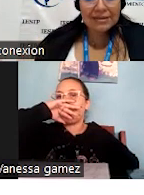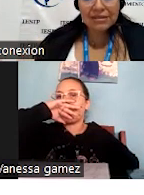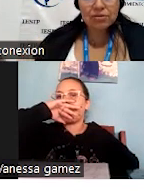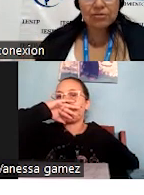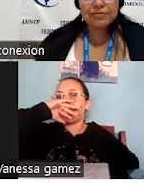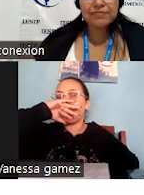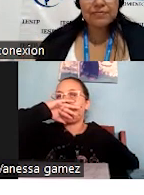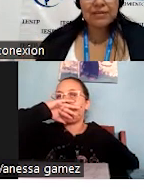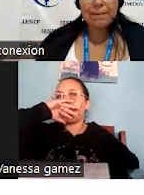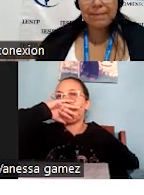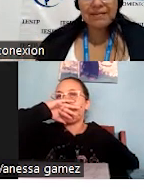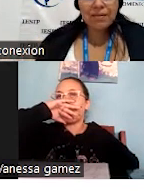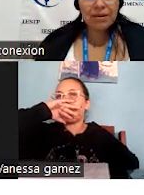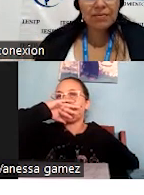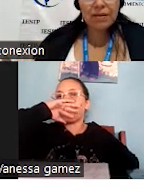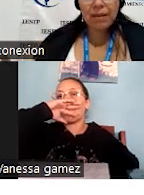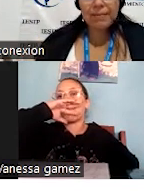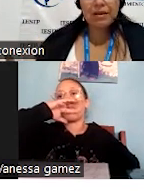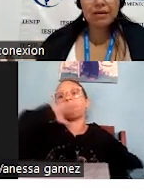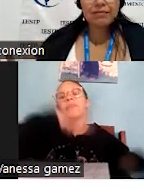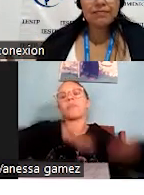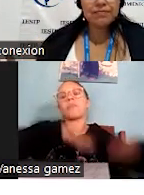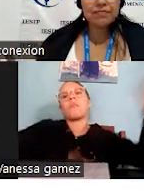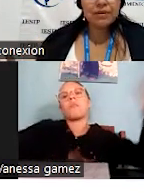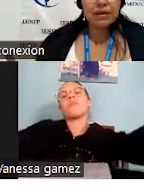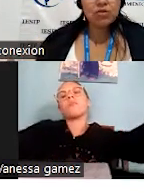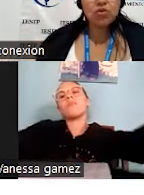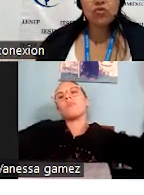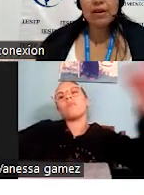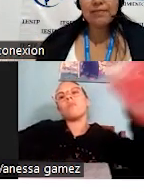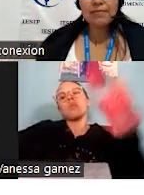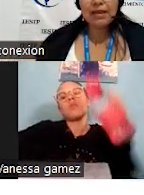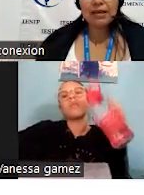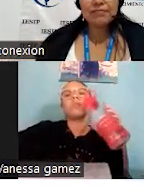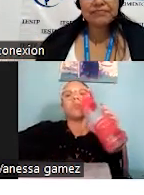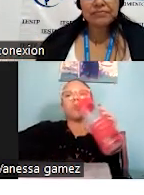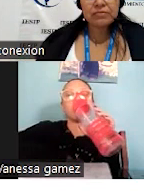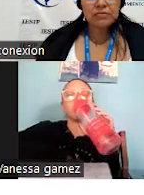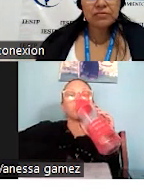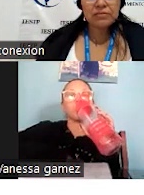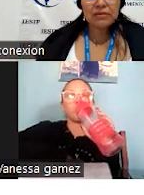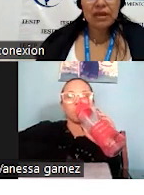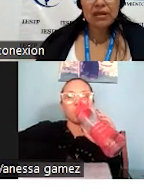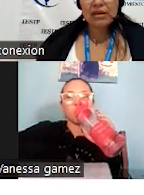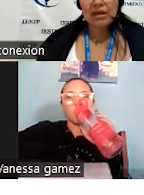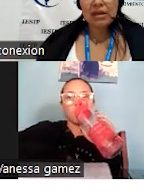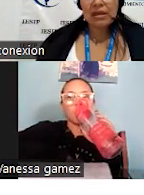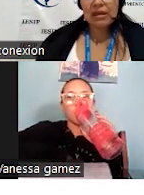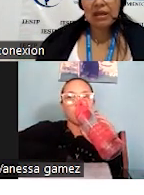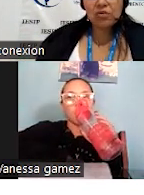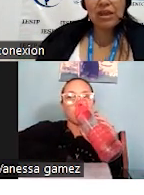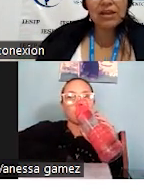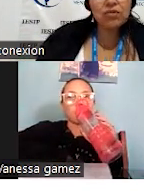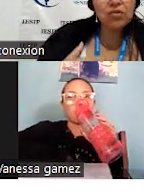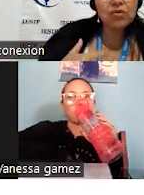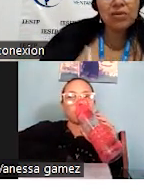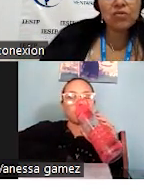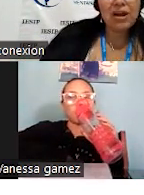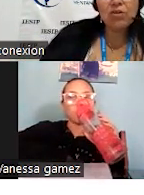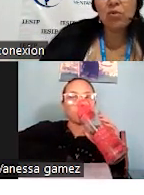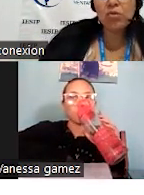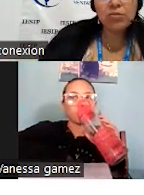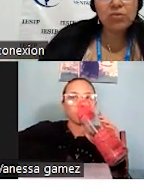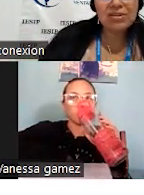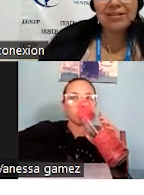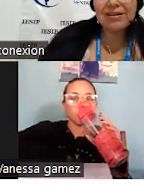eso va cayendo, la empresa se va a pique, entonces, este, y entonces, eso son,